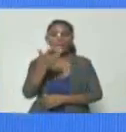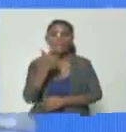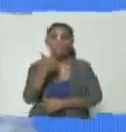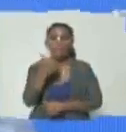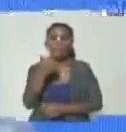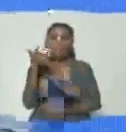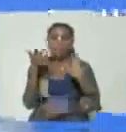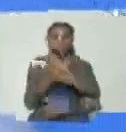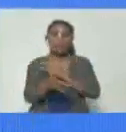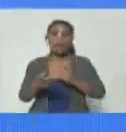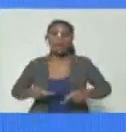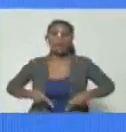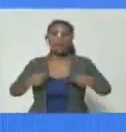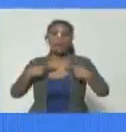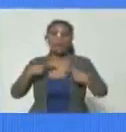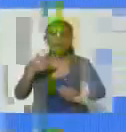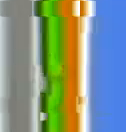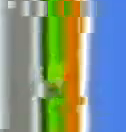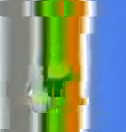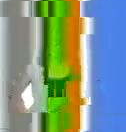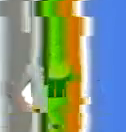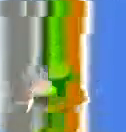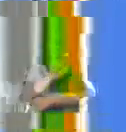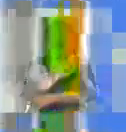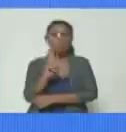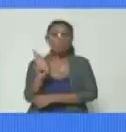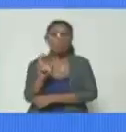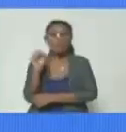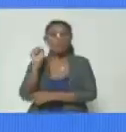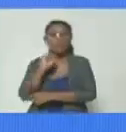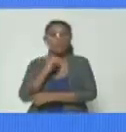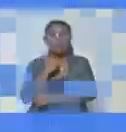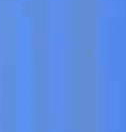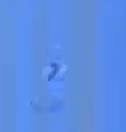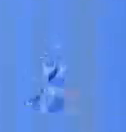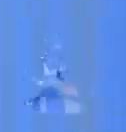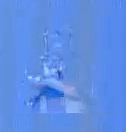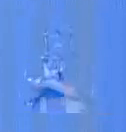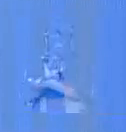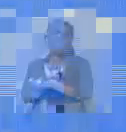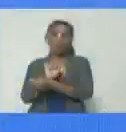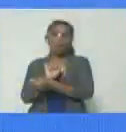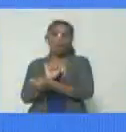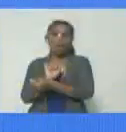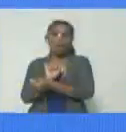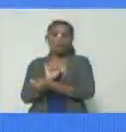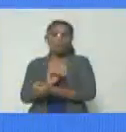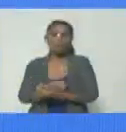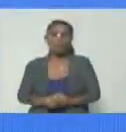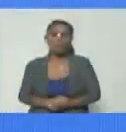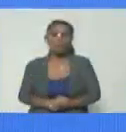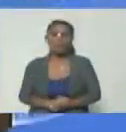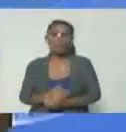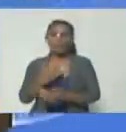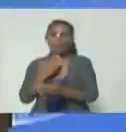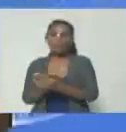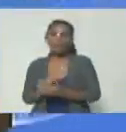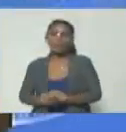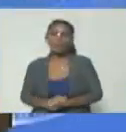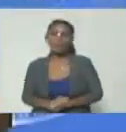la vida del presidente de la república y si hay detenidos al respecto muchas gracias